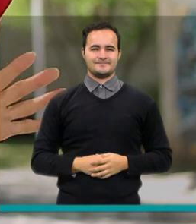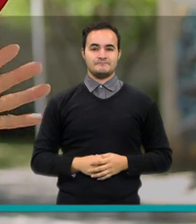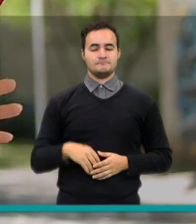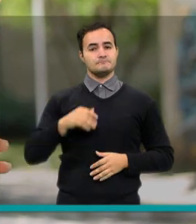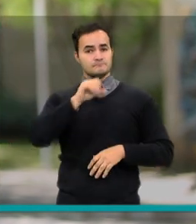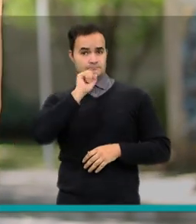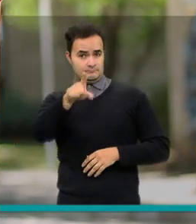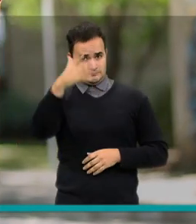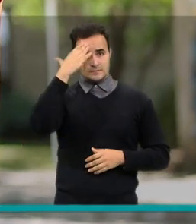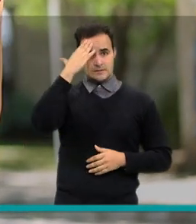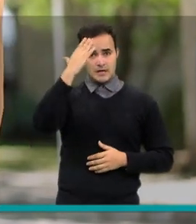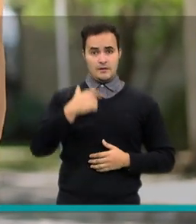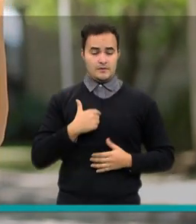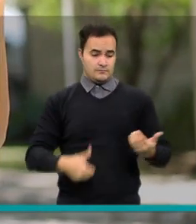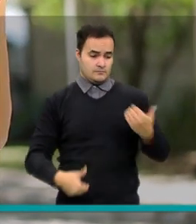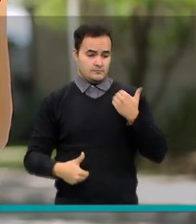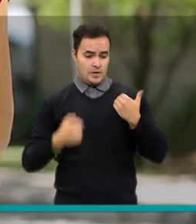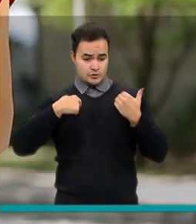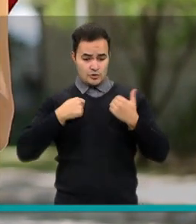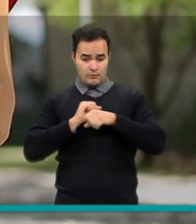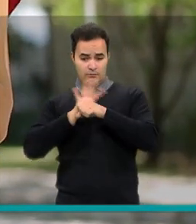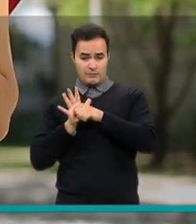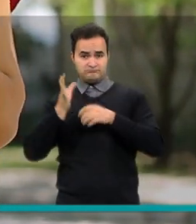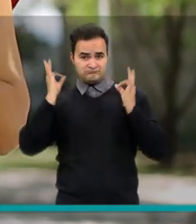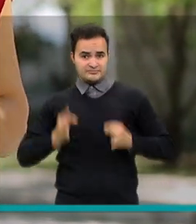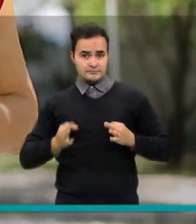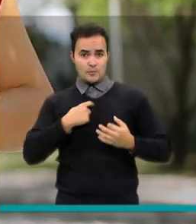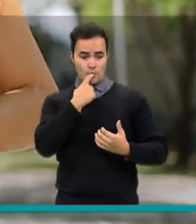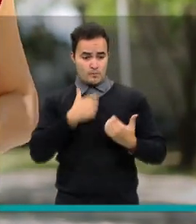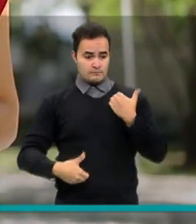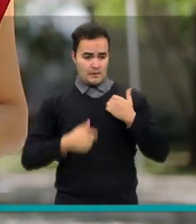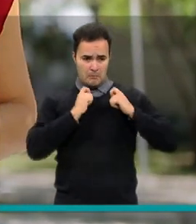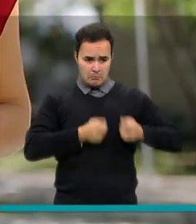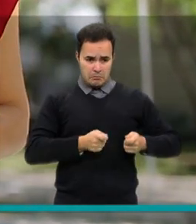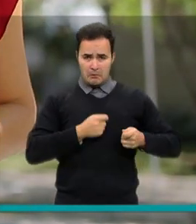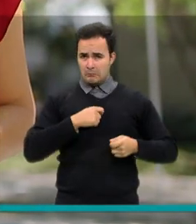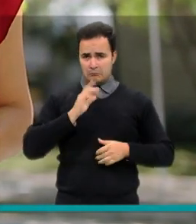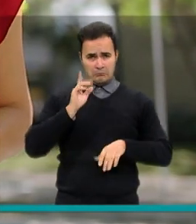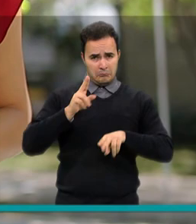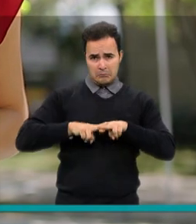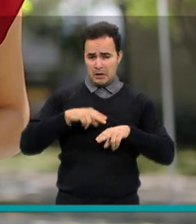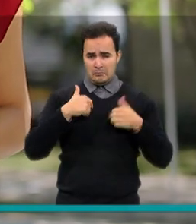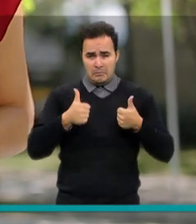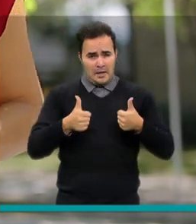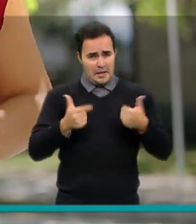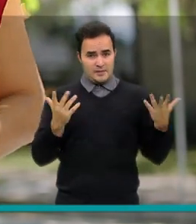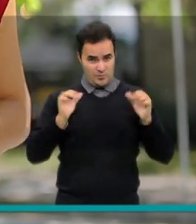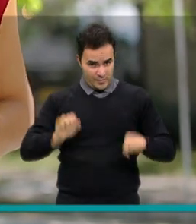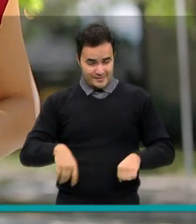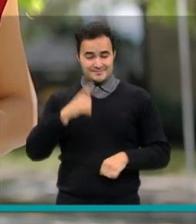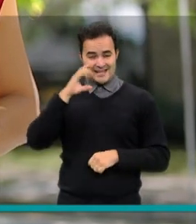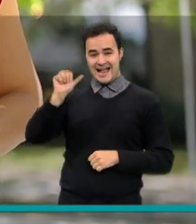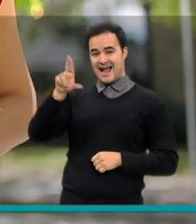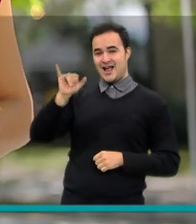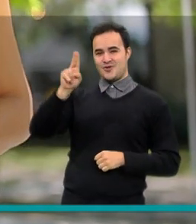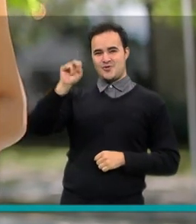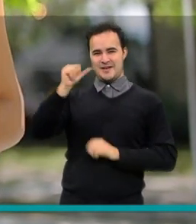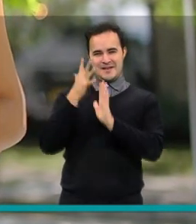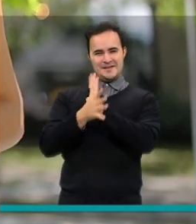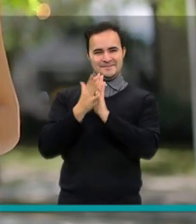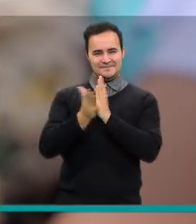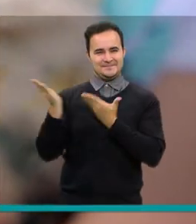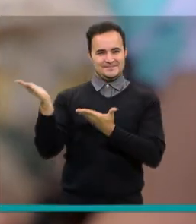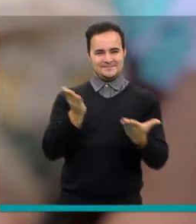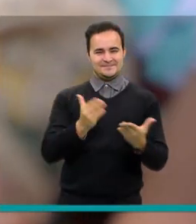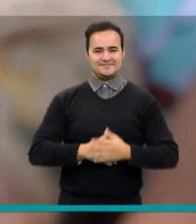¿Sabías que una madre lactante con COVID-19 puede amamantar sin riesgo de contagiar a su bebé? Carolina Bedoya nos cuenta su